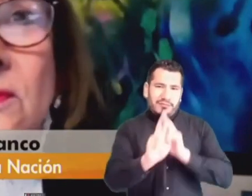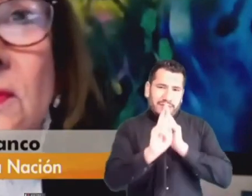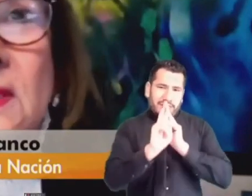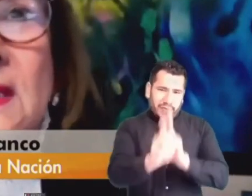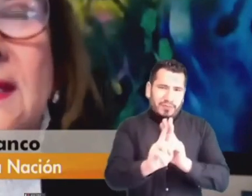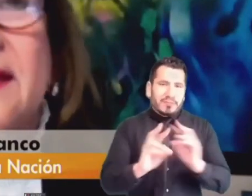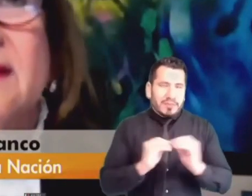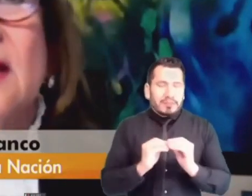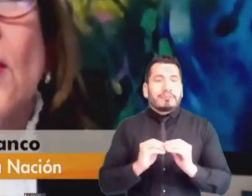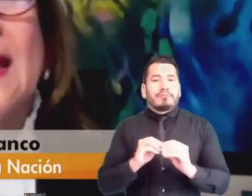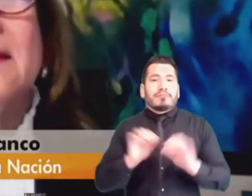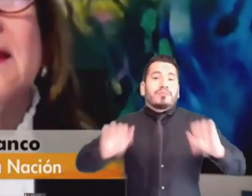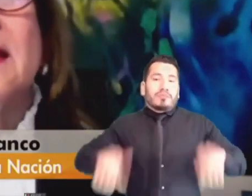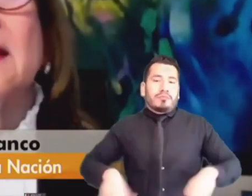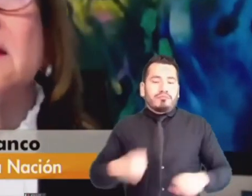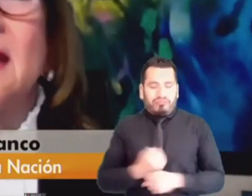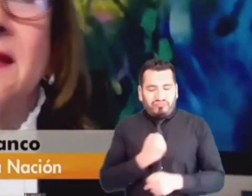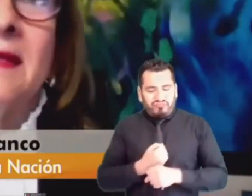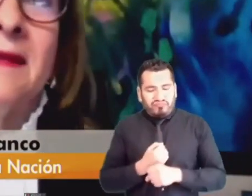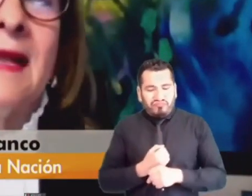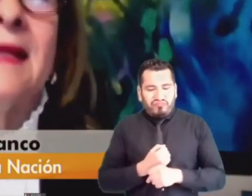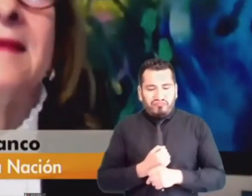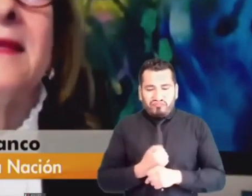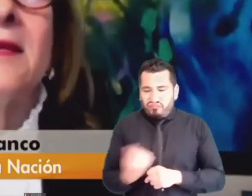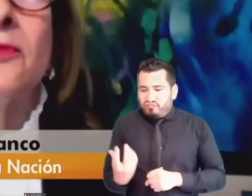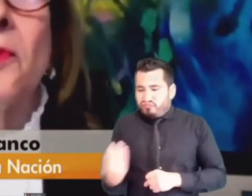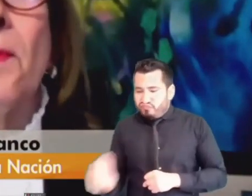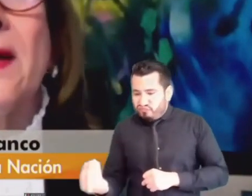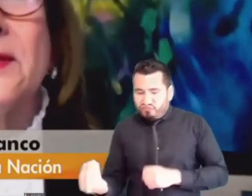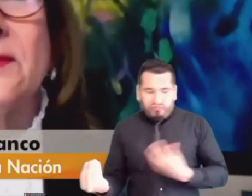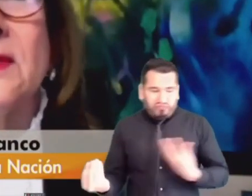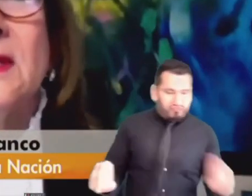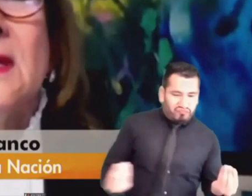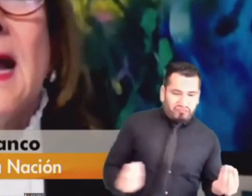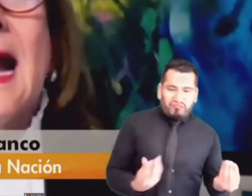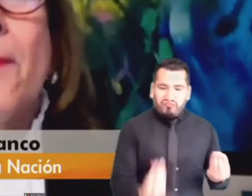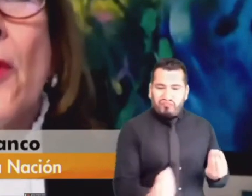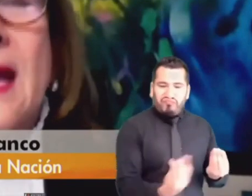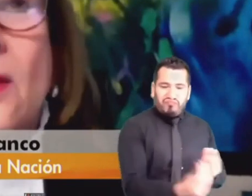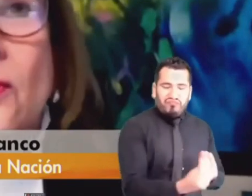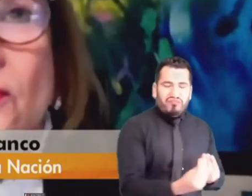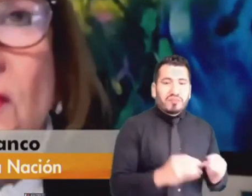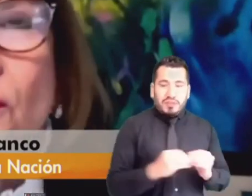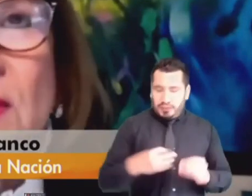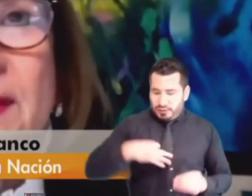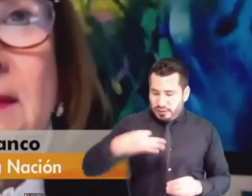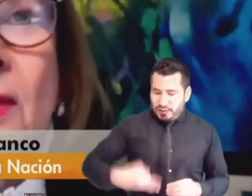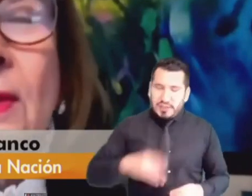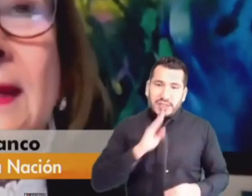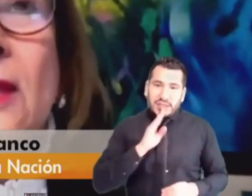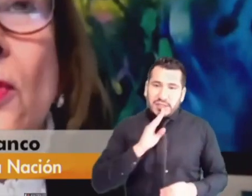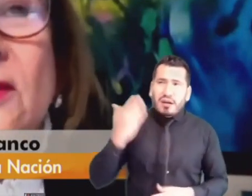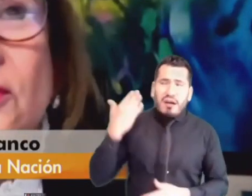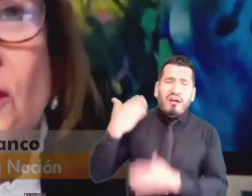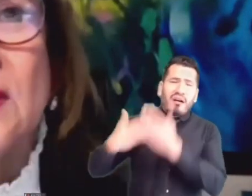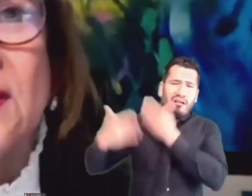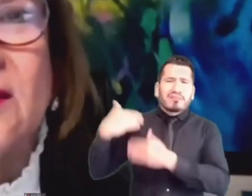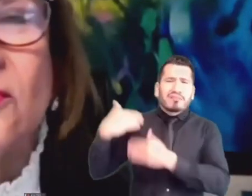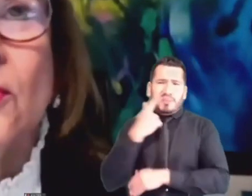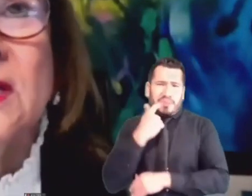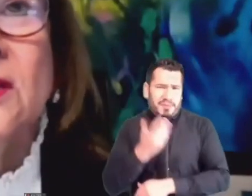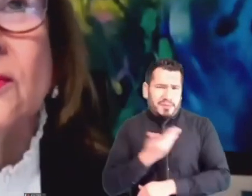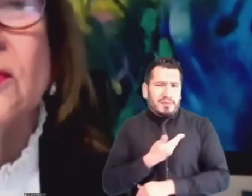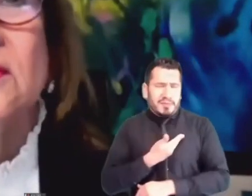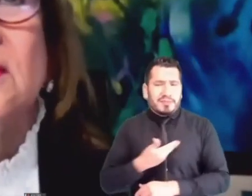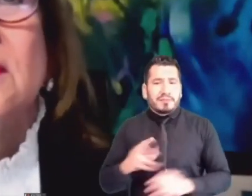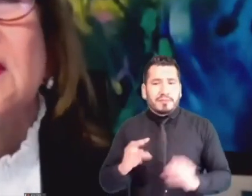y regresando a la ética de nuestros padres, apoyados y fundamentados en la educación desde que